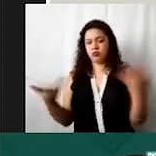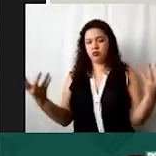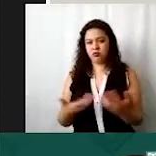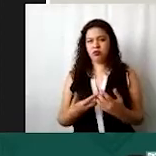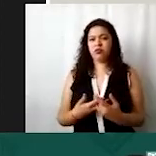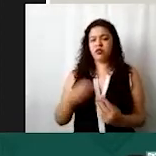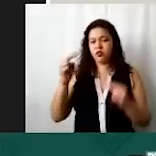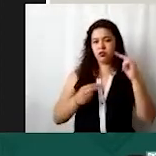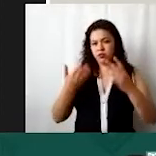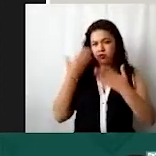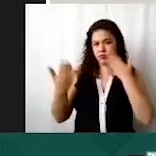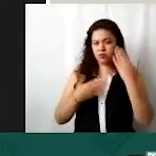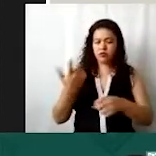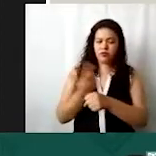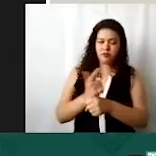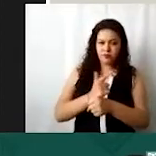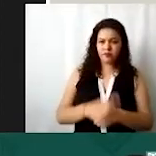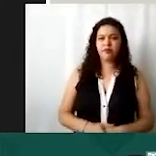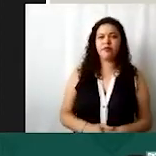escolaridad pues sería con licenciatura